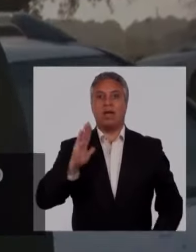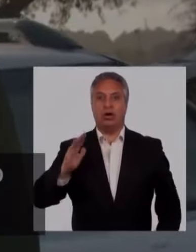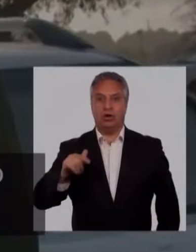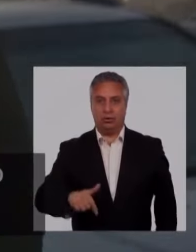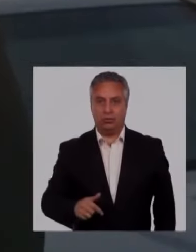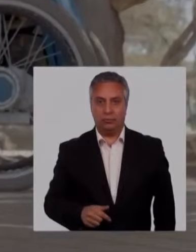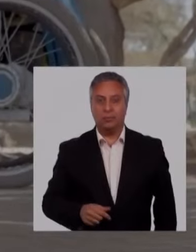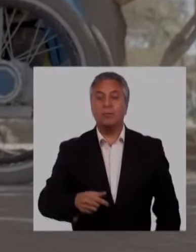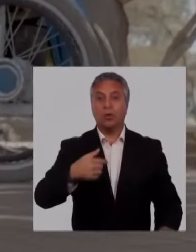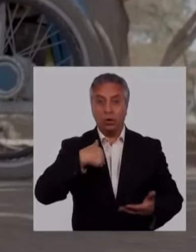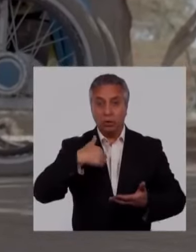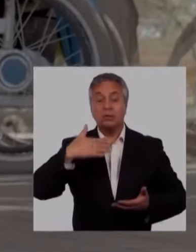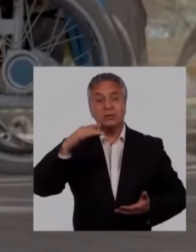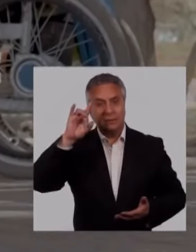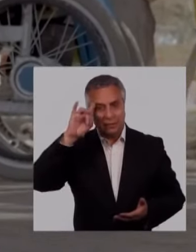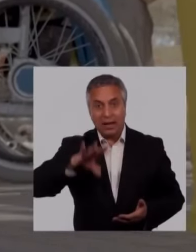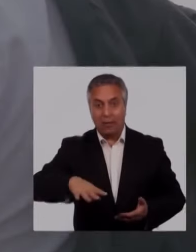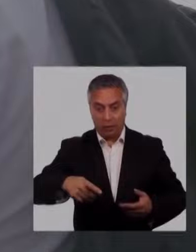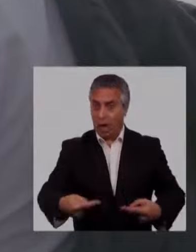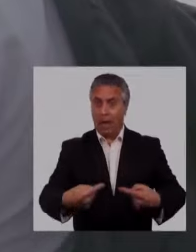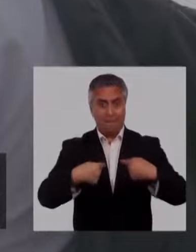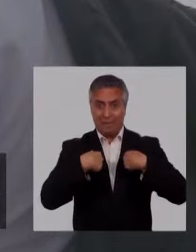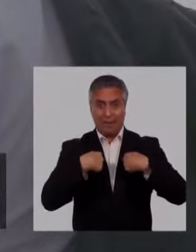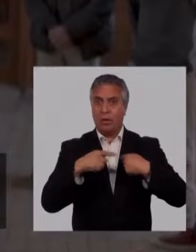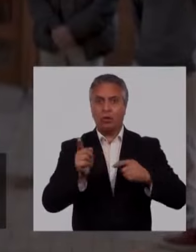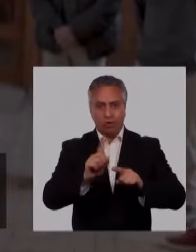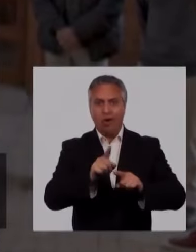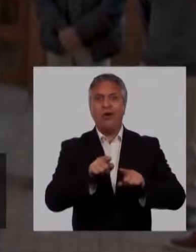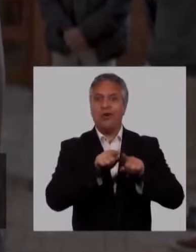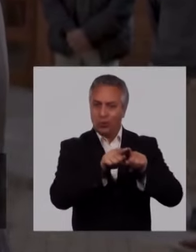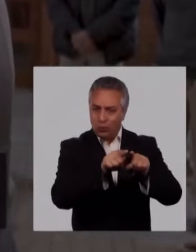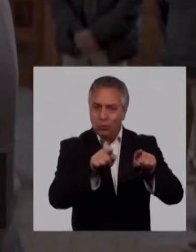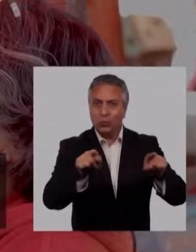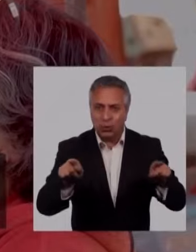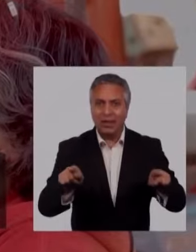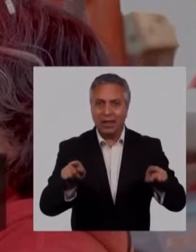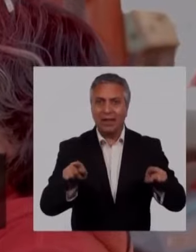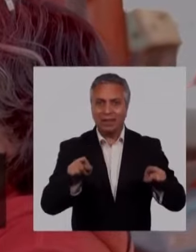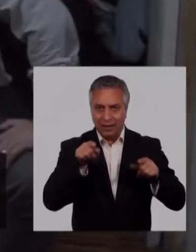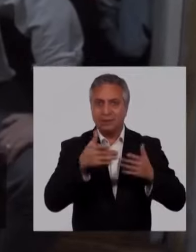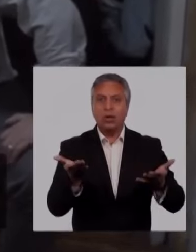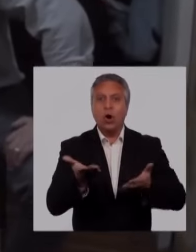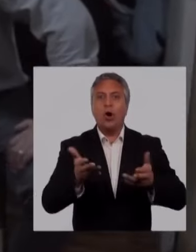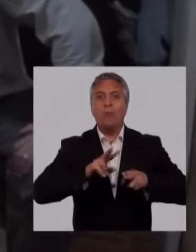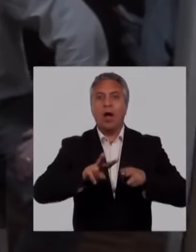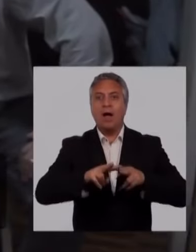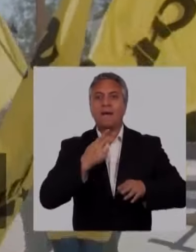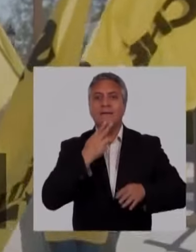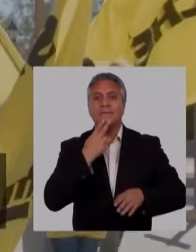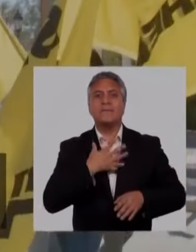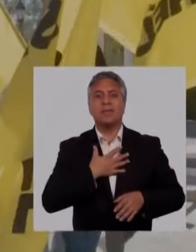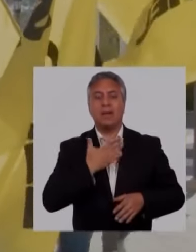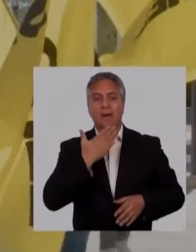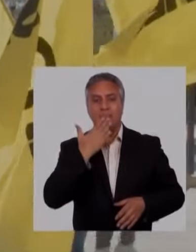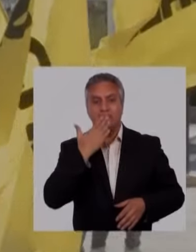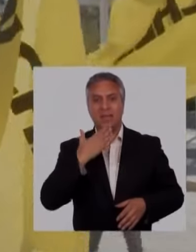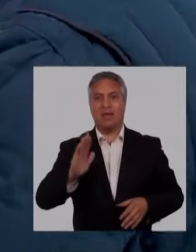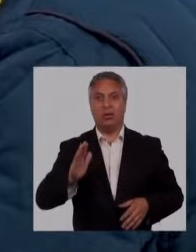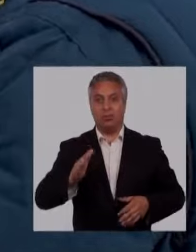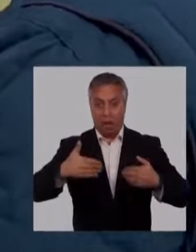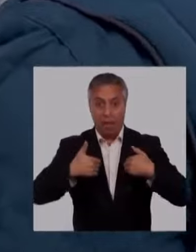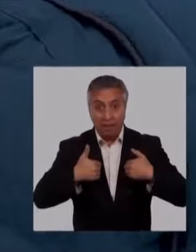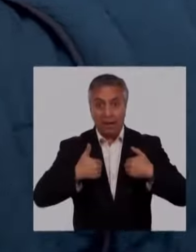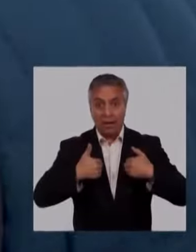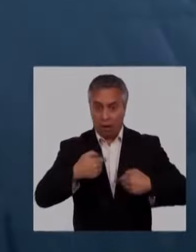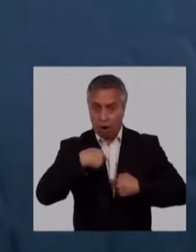vivo mejor. Sé que esto no se trata de mí. Se trata de ustedes y cómo podemos hacer la vida más fácil. No a